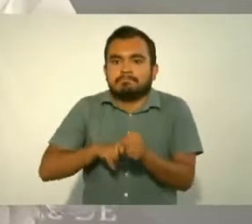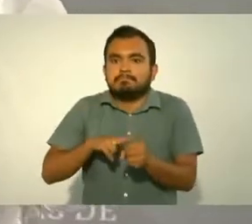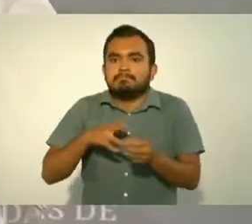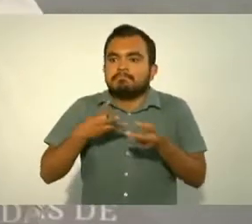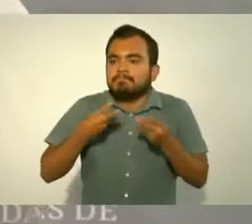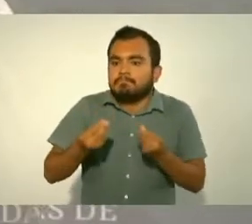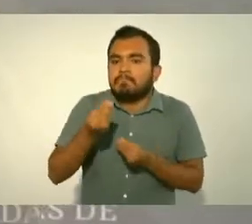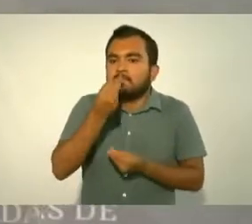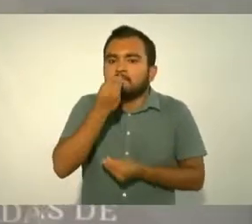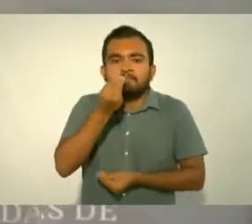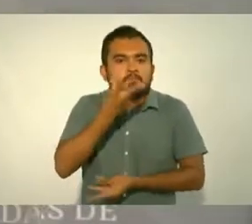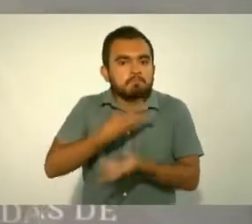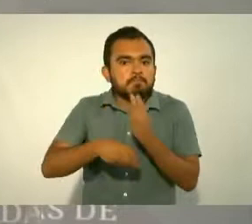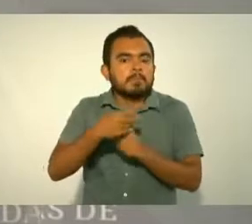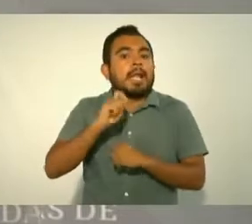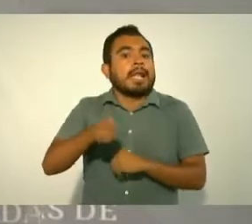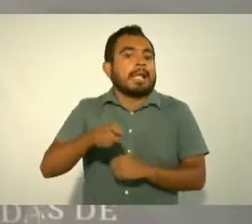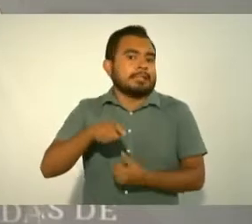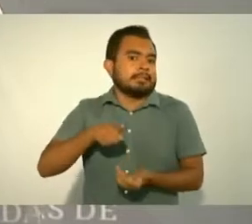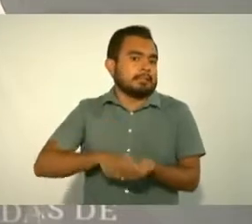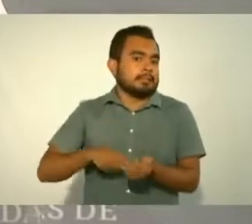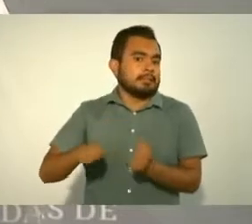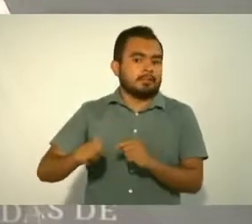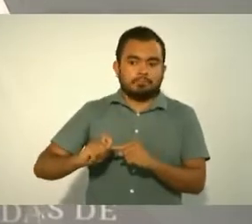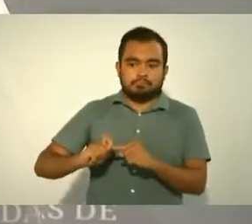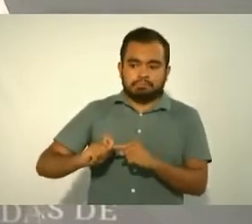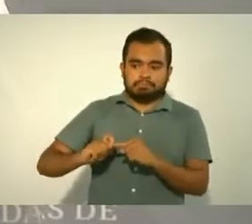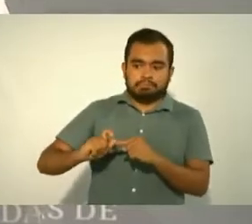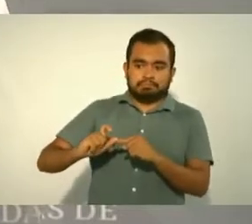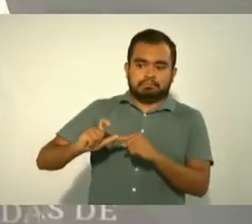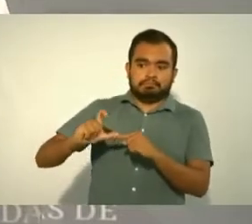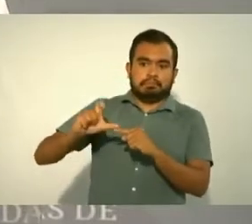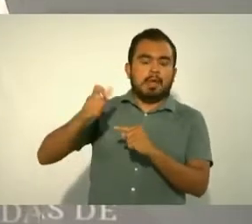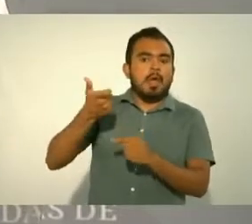La inflación perjudica mucho,